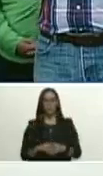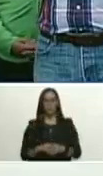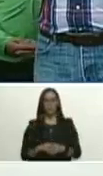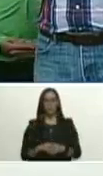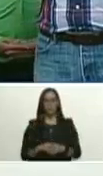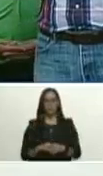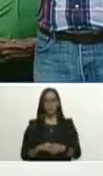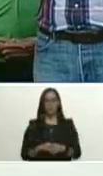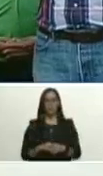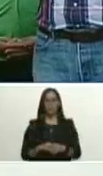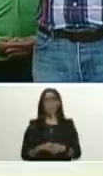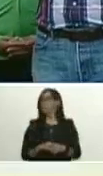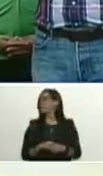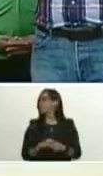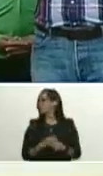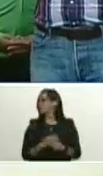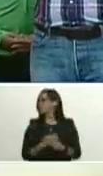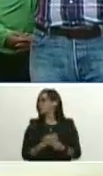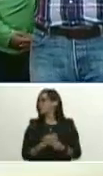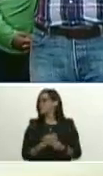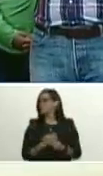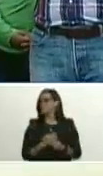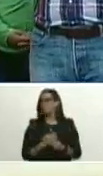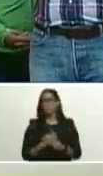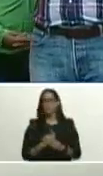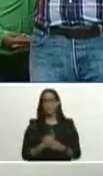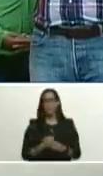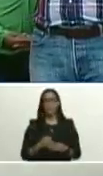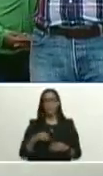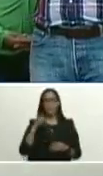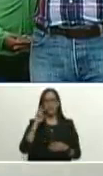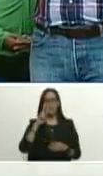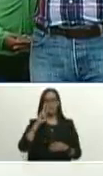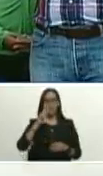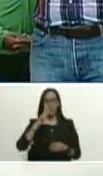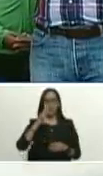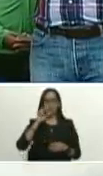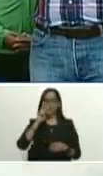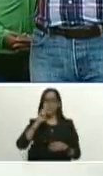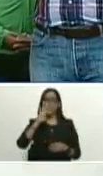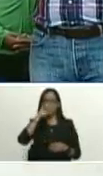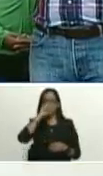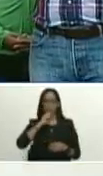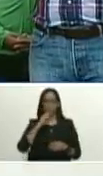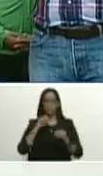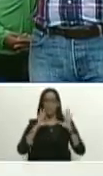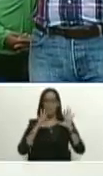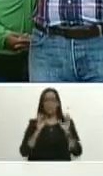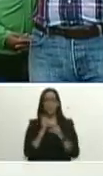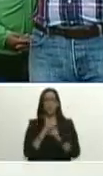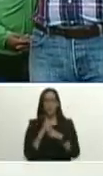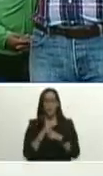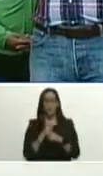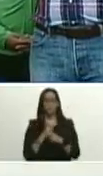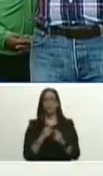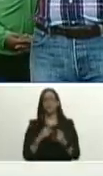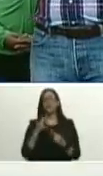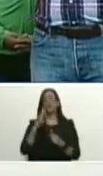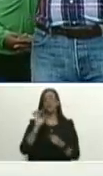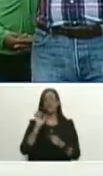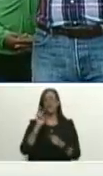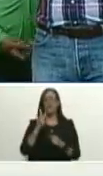hace 24 años un día como hoy 3 de agosto en el aula magna de la Universidad Central de Venezuela